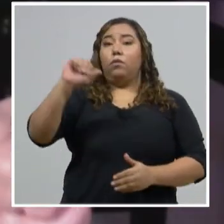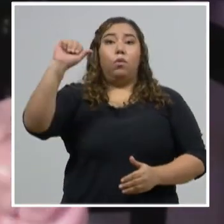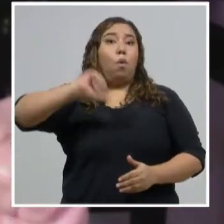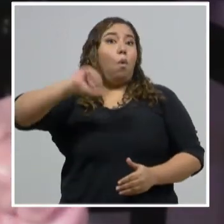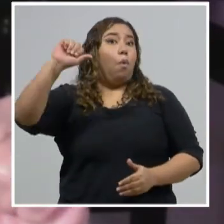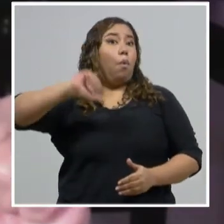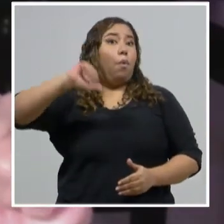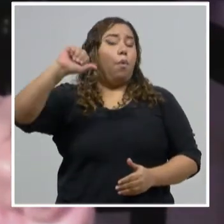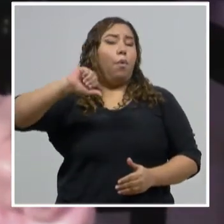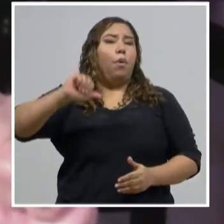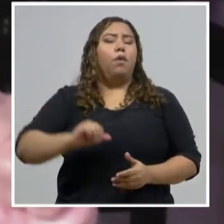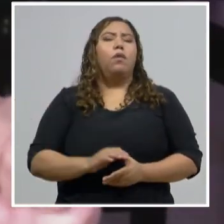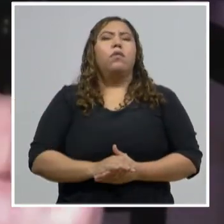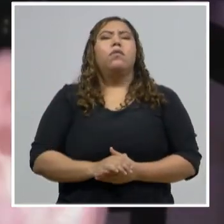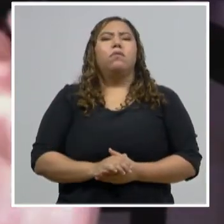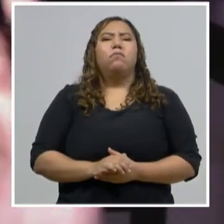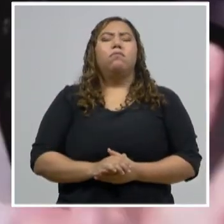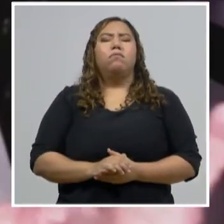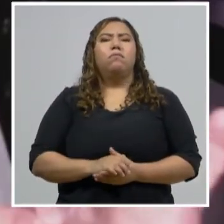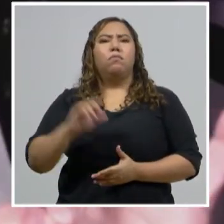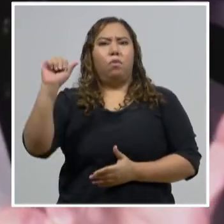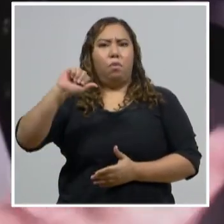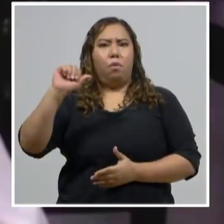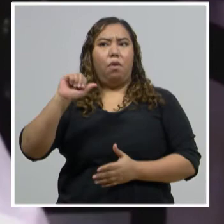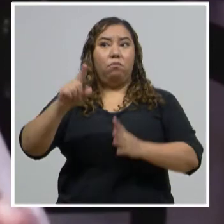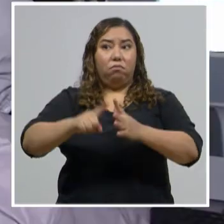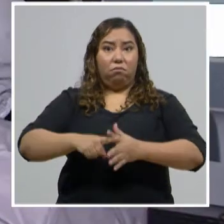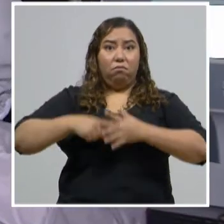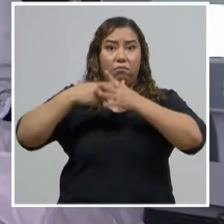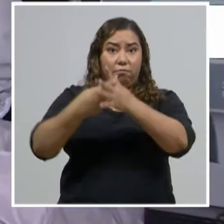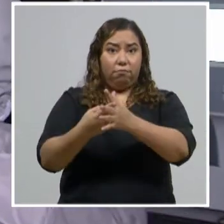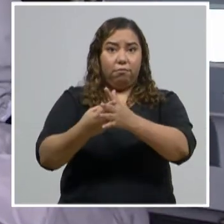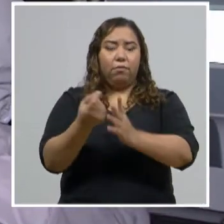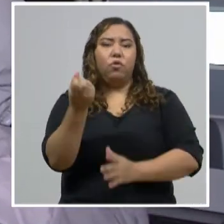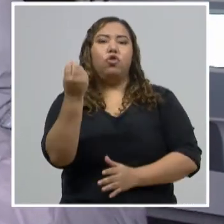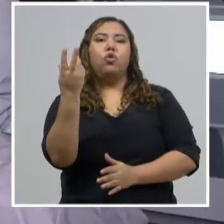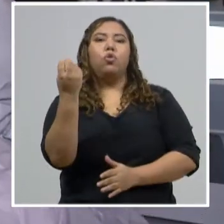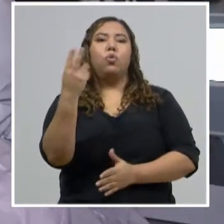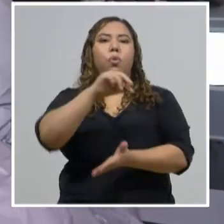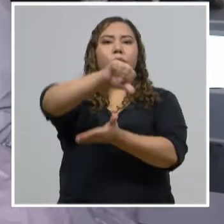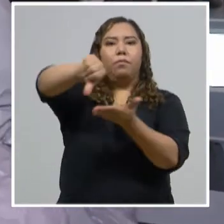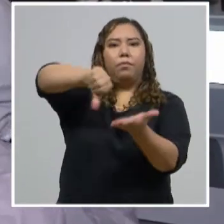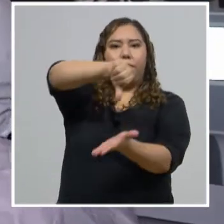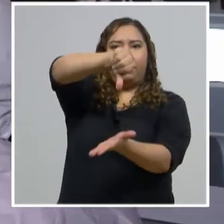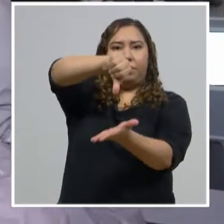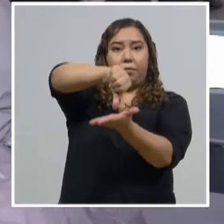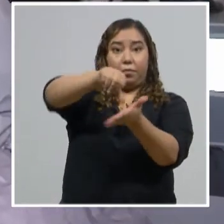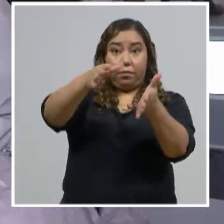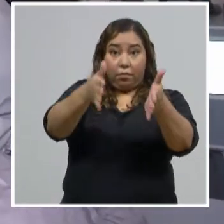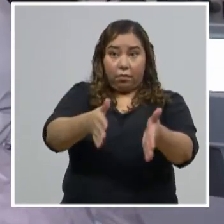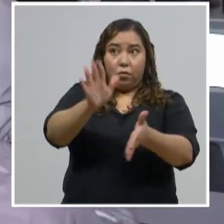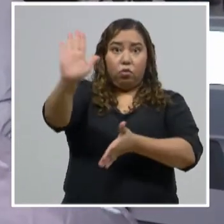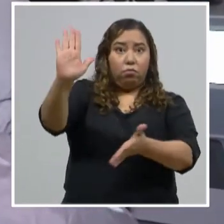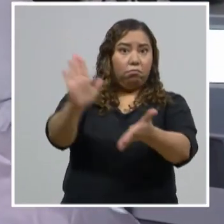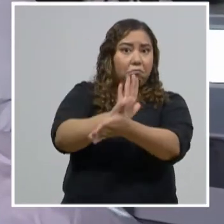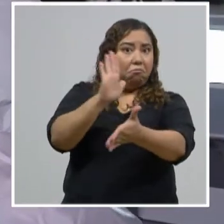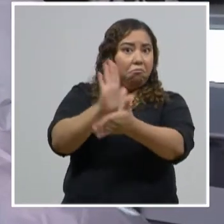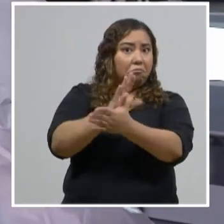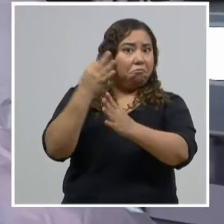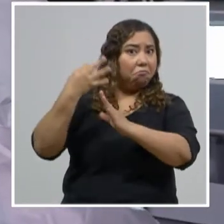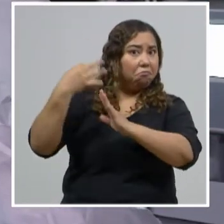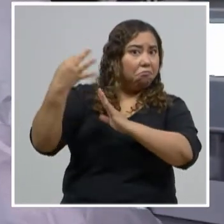comenzaremos ya con 12 alcaldes que ya tienen toda la documentación lista, 12 de los